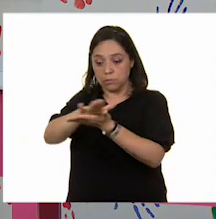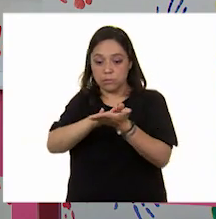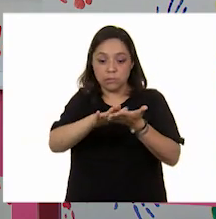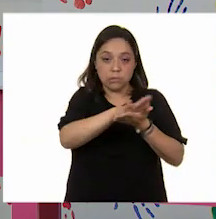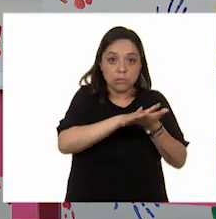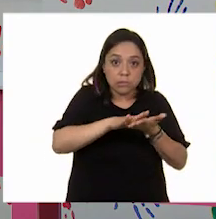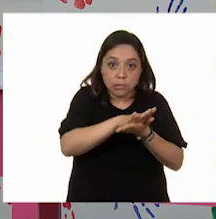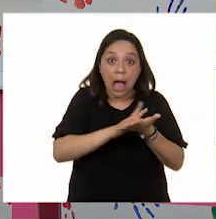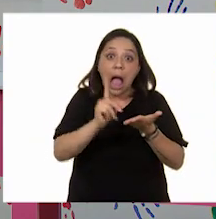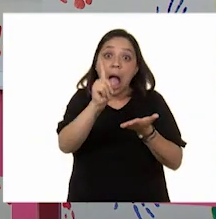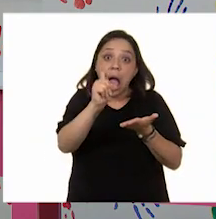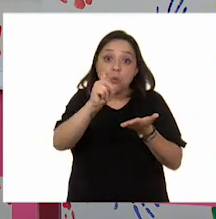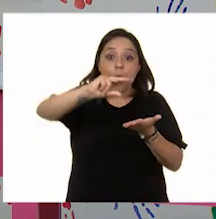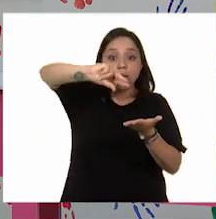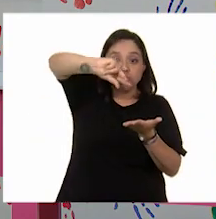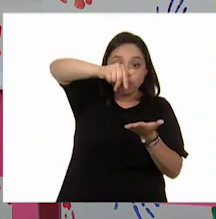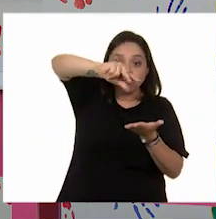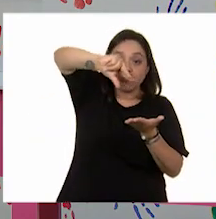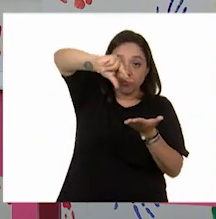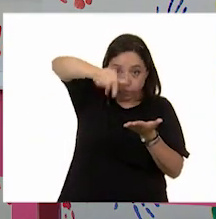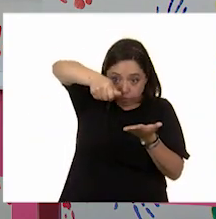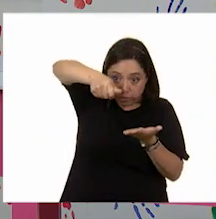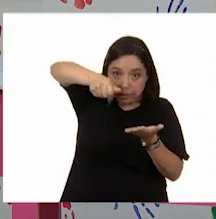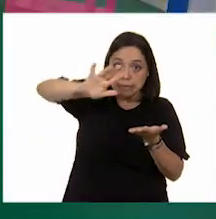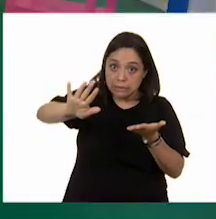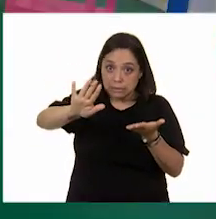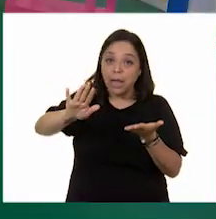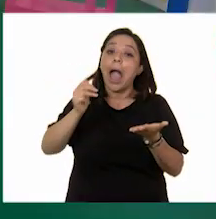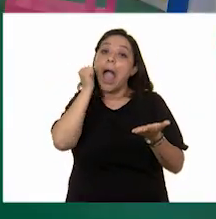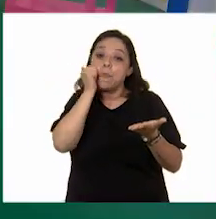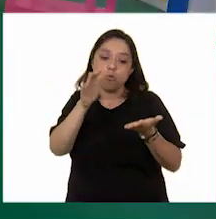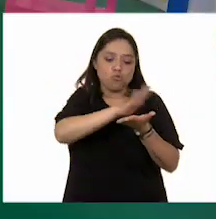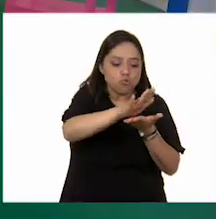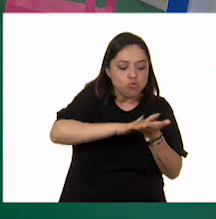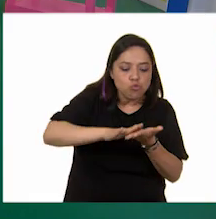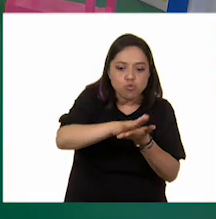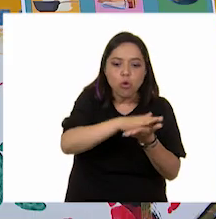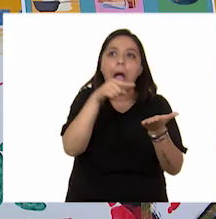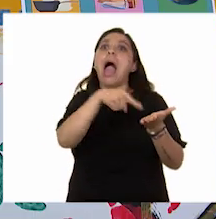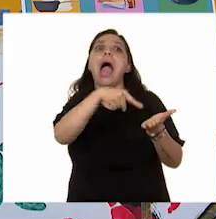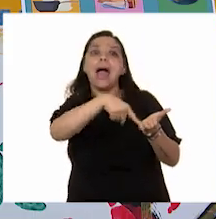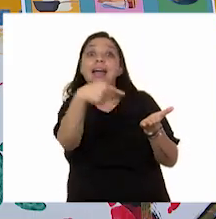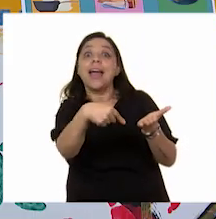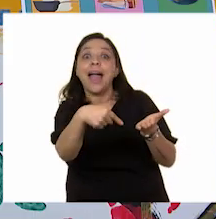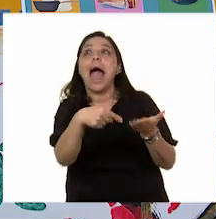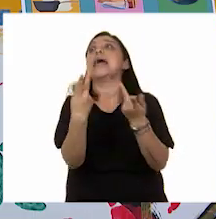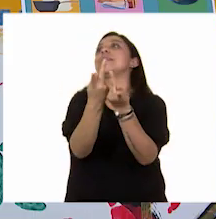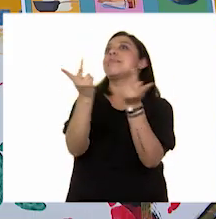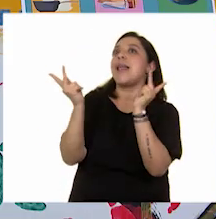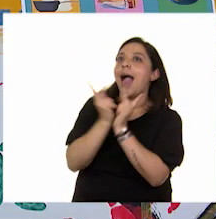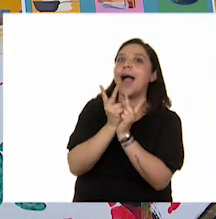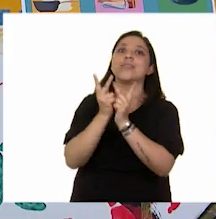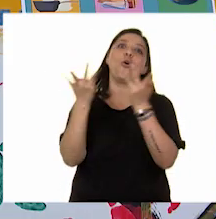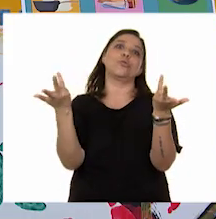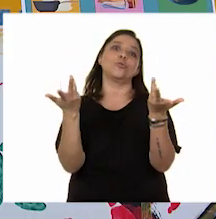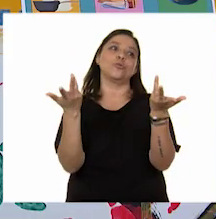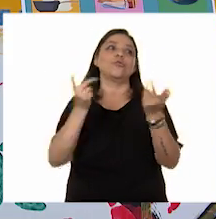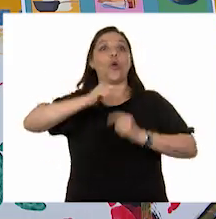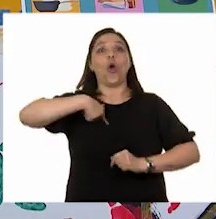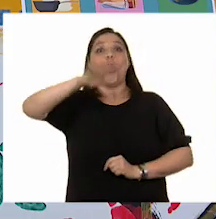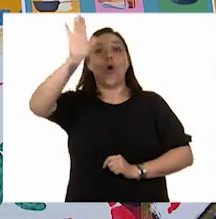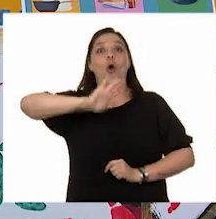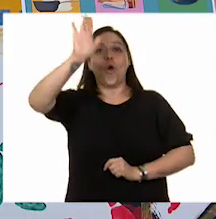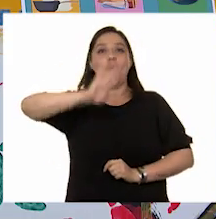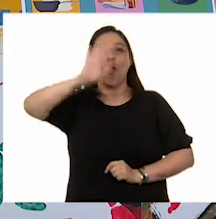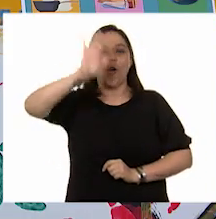la llave, sí los enjabono. Los lavo, hija, enjabono. ¡Ay! ¡Son los trastes! ¡Los platos! ¡Yo los tengo! ¡Yo los